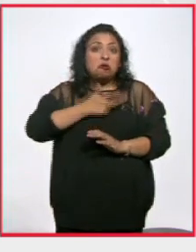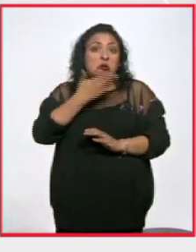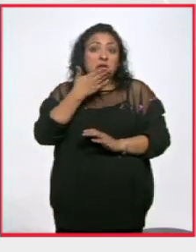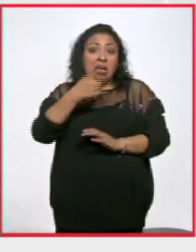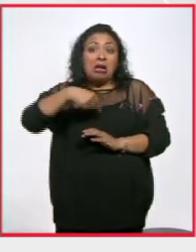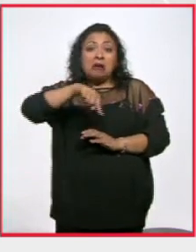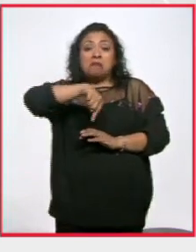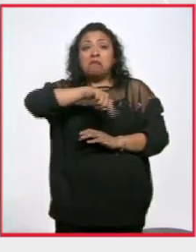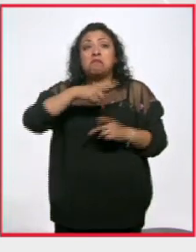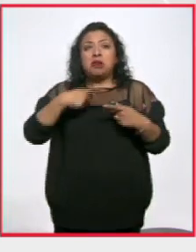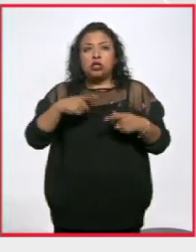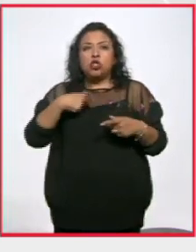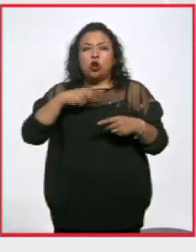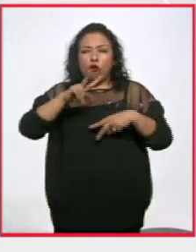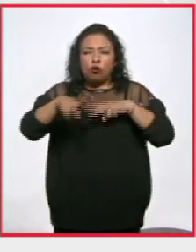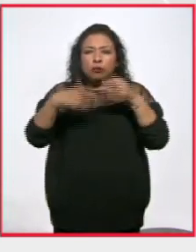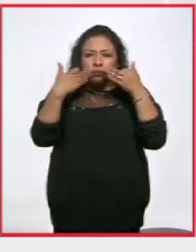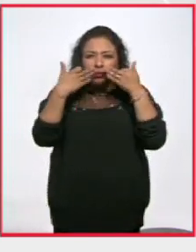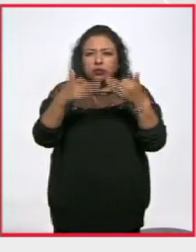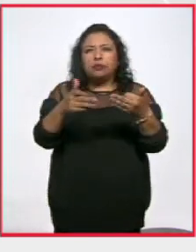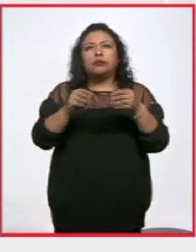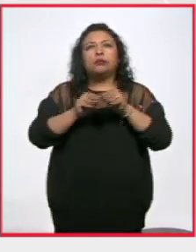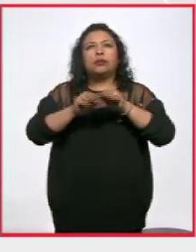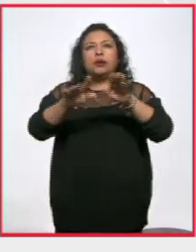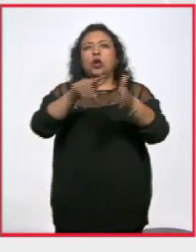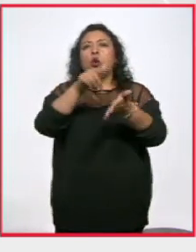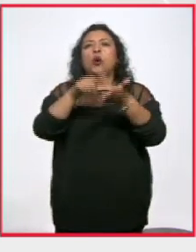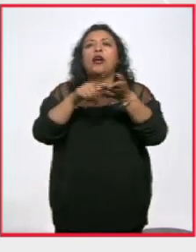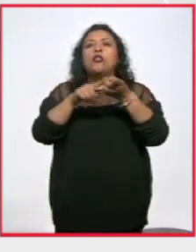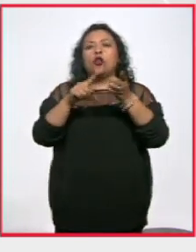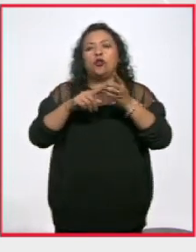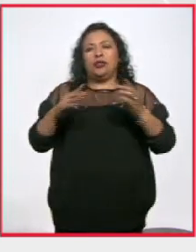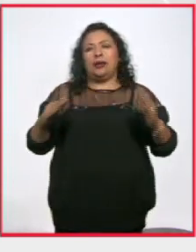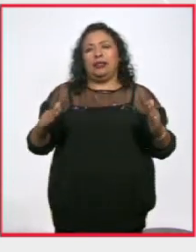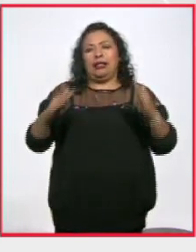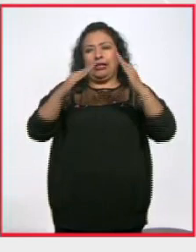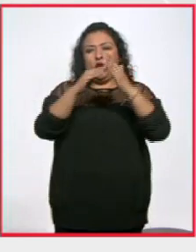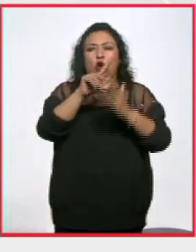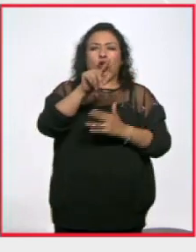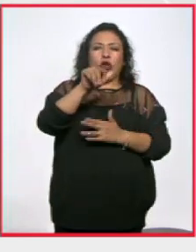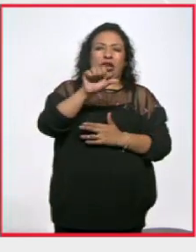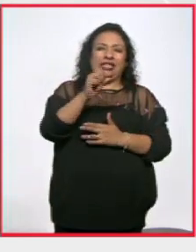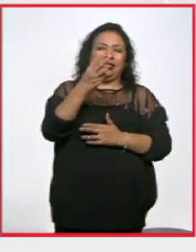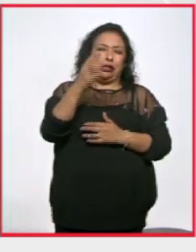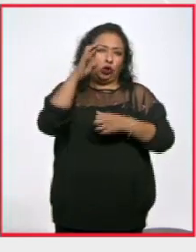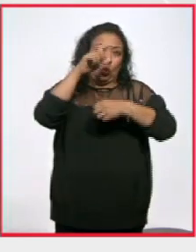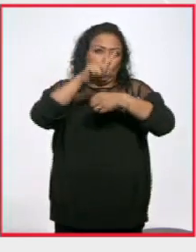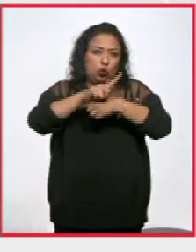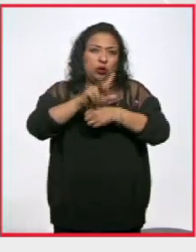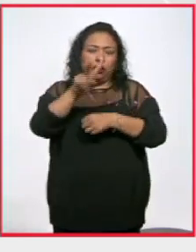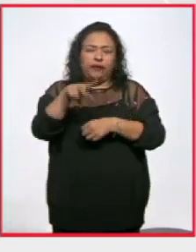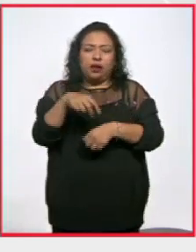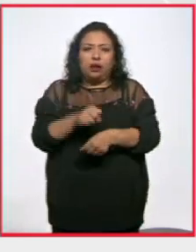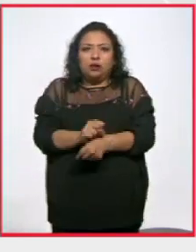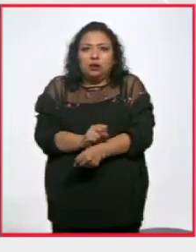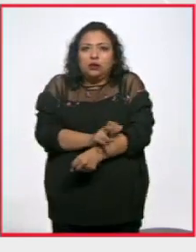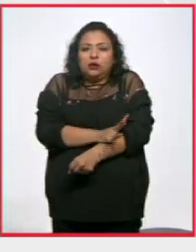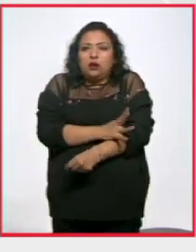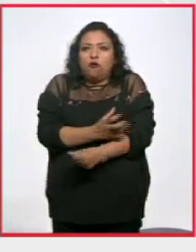de la gente. me tocó estar por ahí en esa proyección en la Plaza de las Tres Culturas y fue algo que enchinaba la piel.